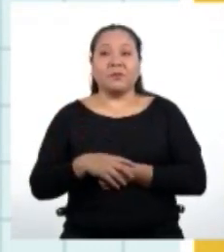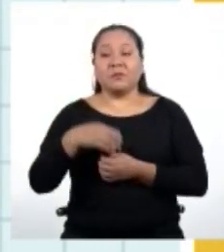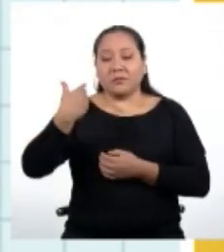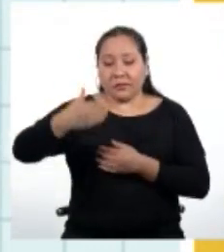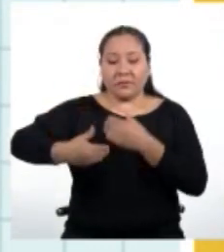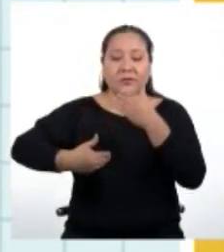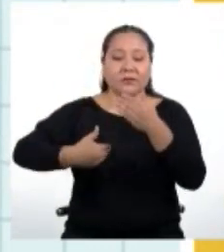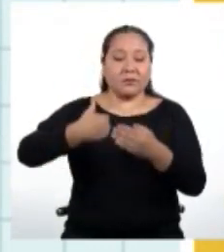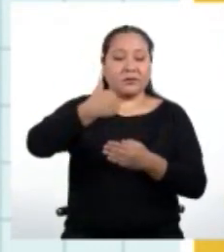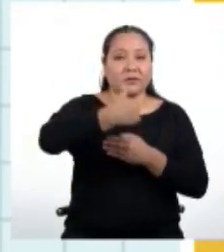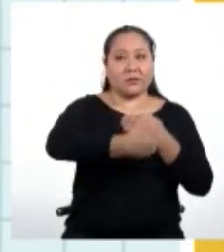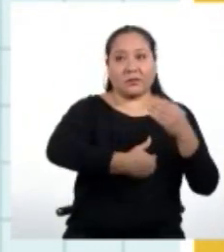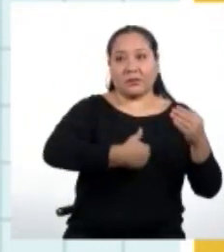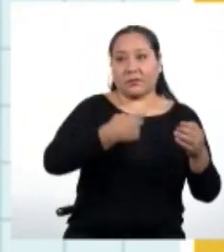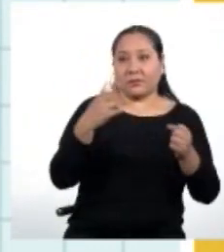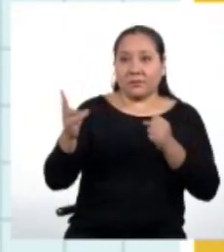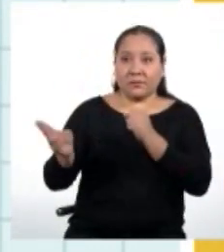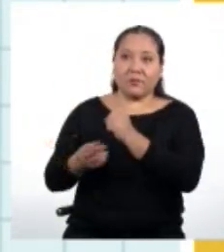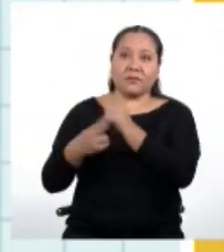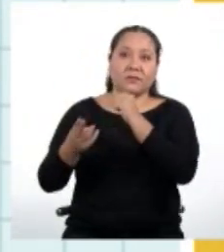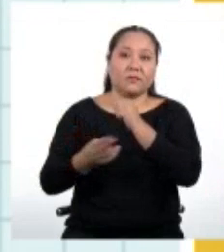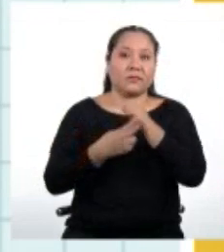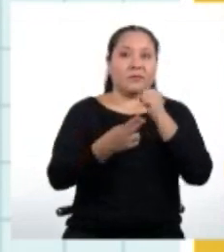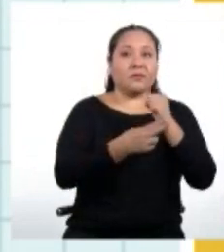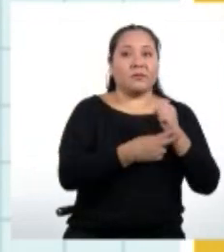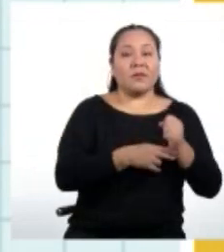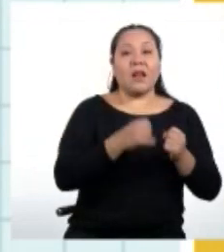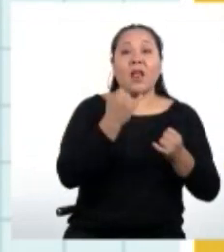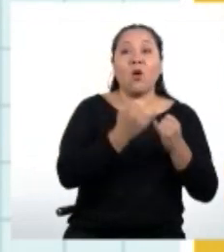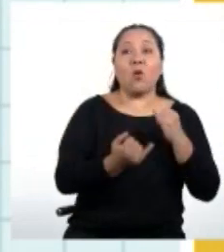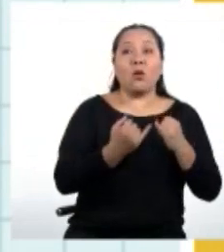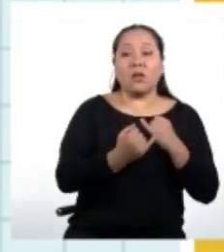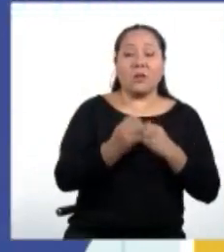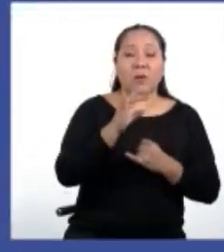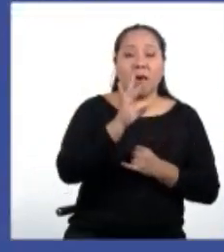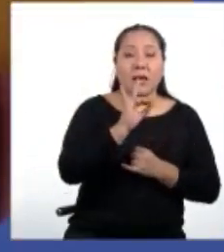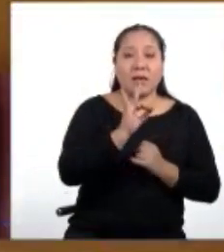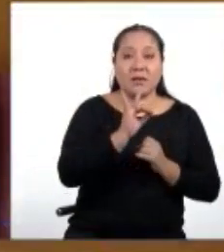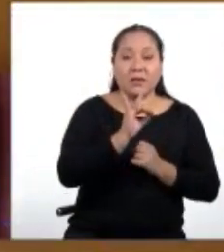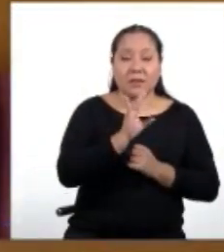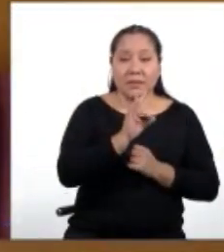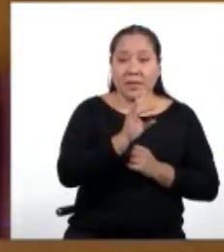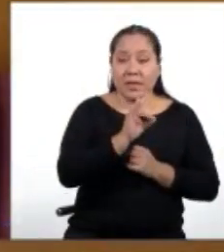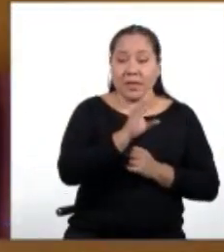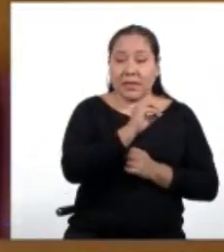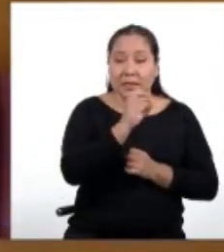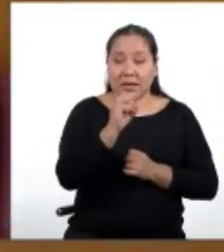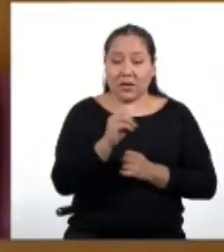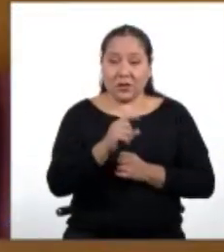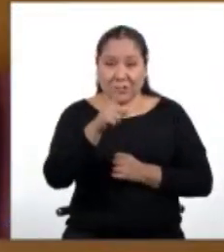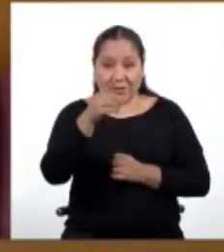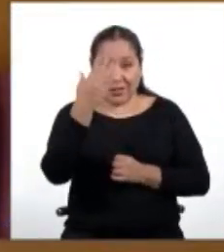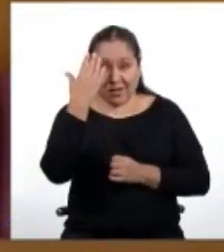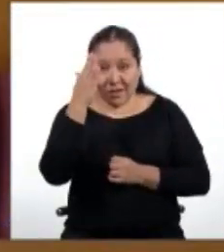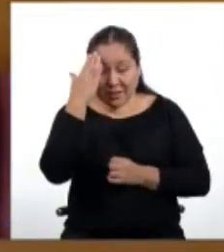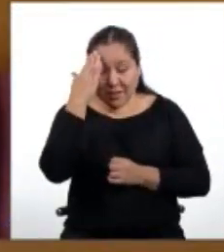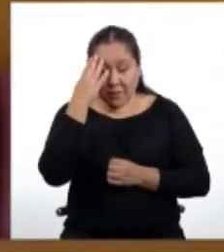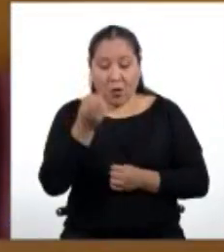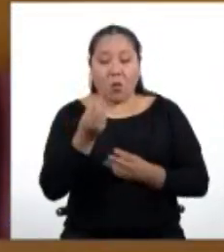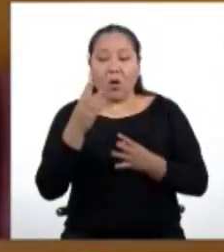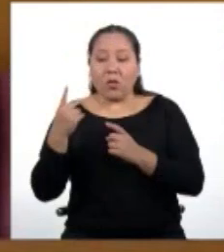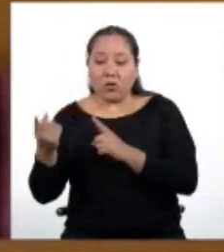Y así incrementa su cuota de ahorro cada mes, siendo su última cuota de 700 soles. ¿Ya tienen identificados los primeros datos?